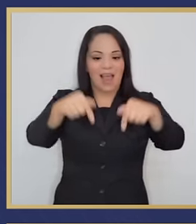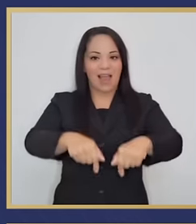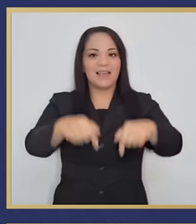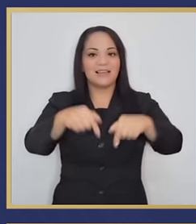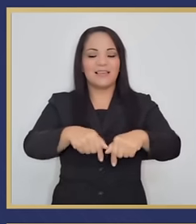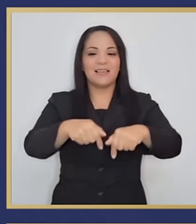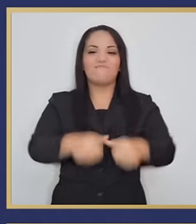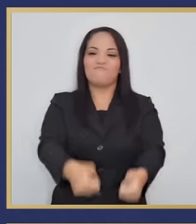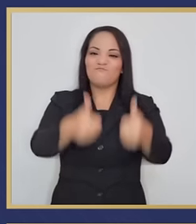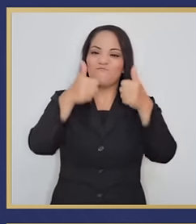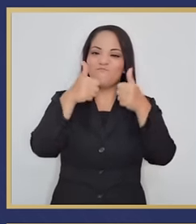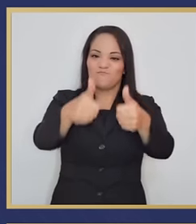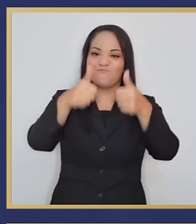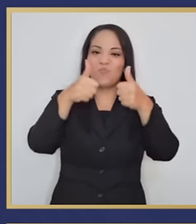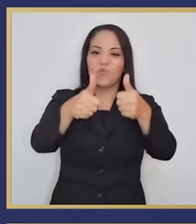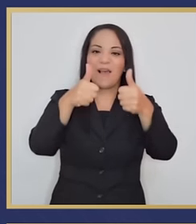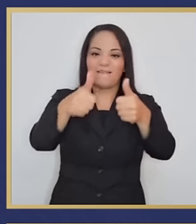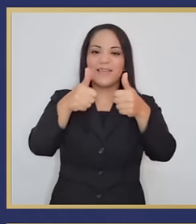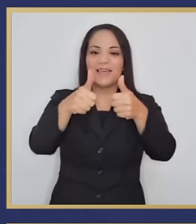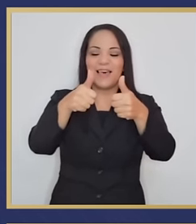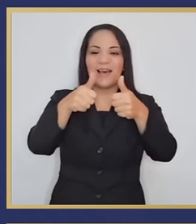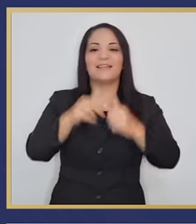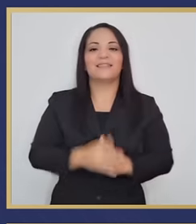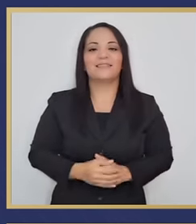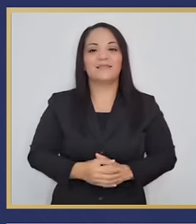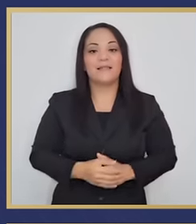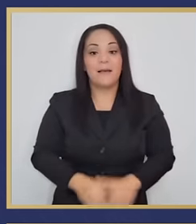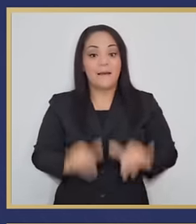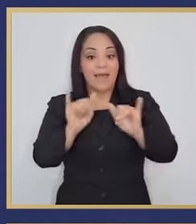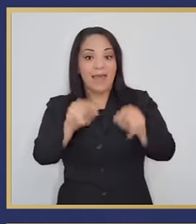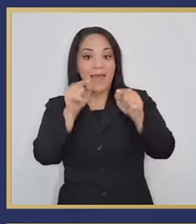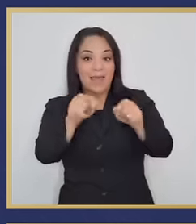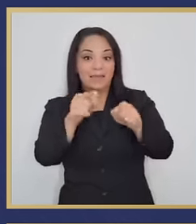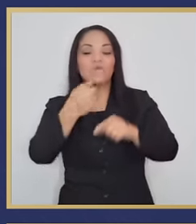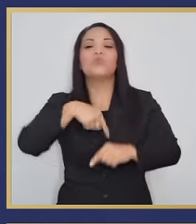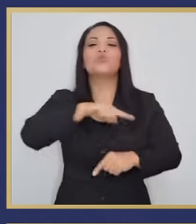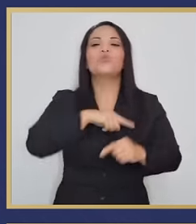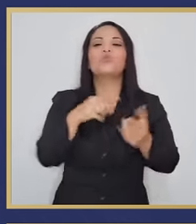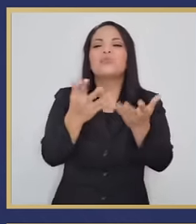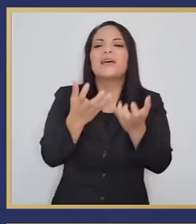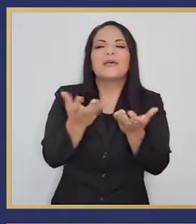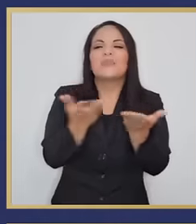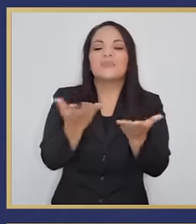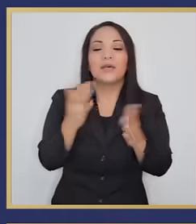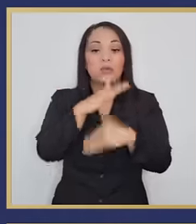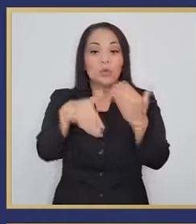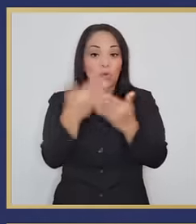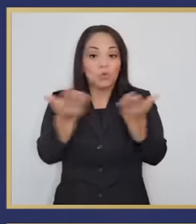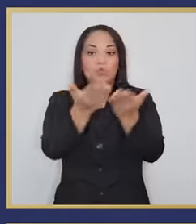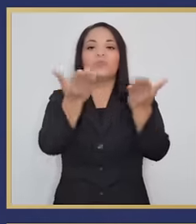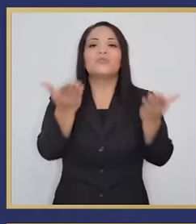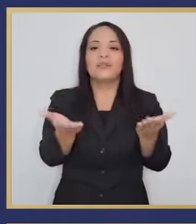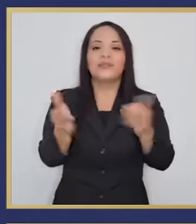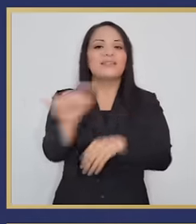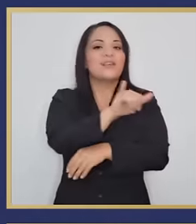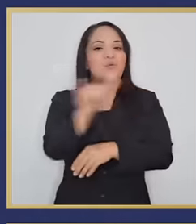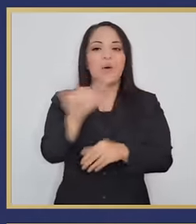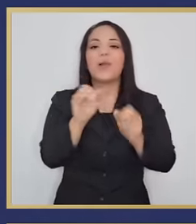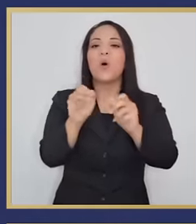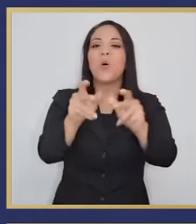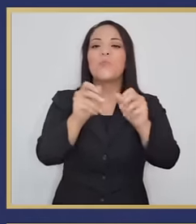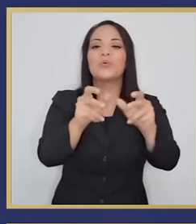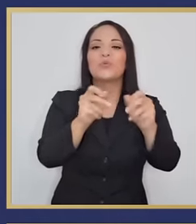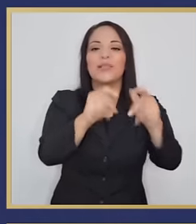significa ser pura vida. Y para eso queremos que todos ustedes